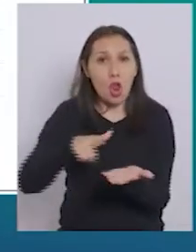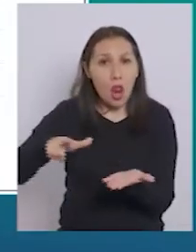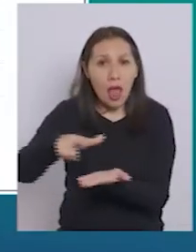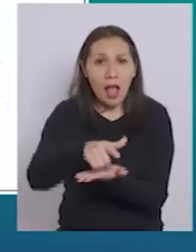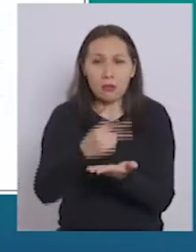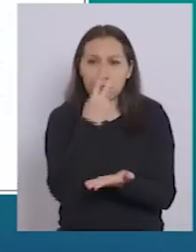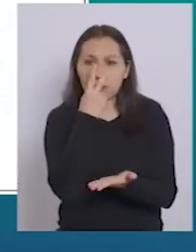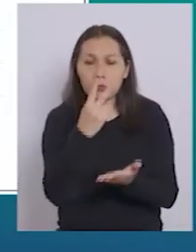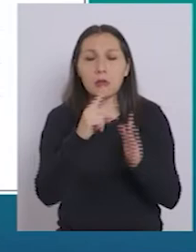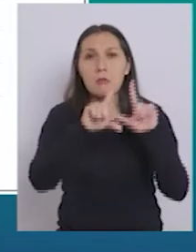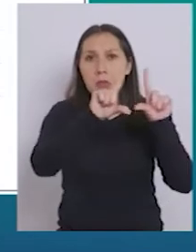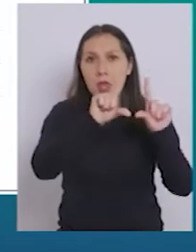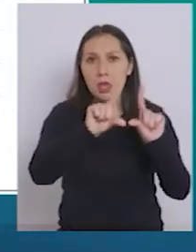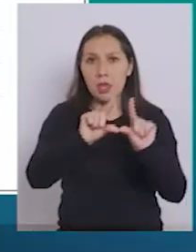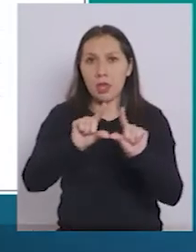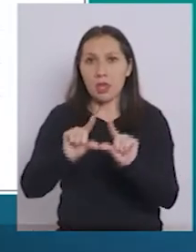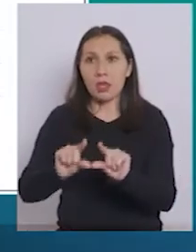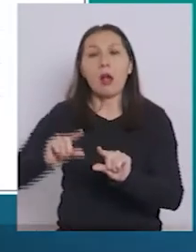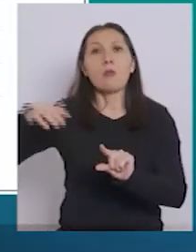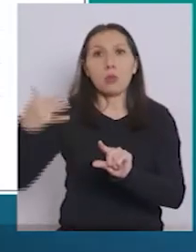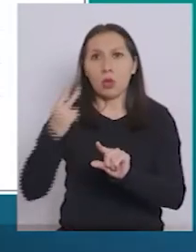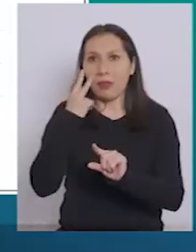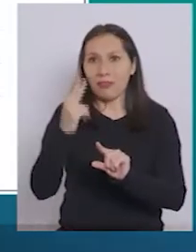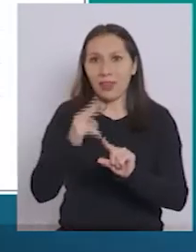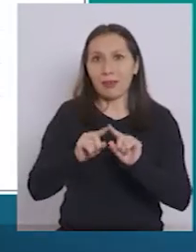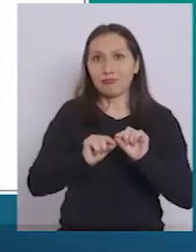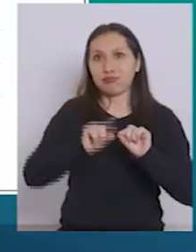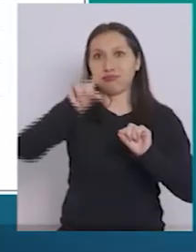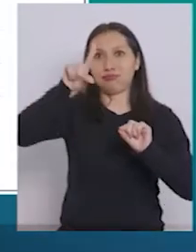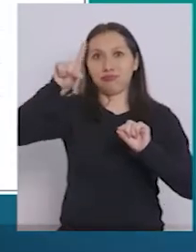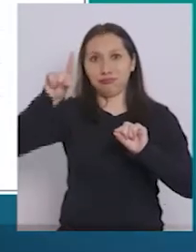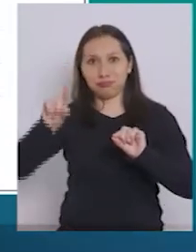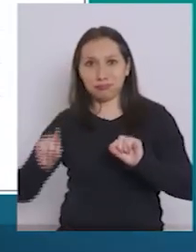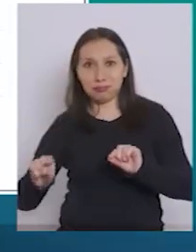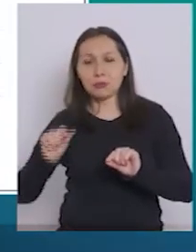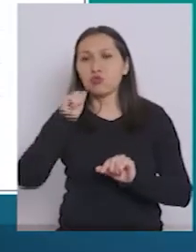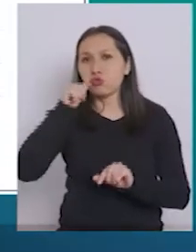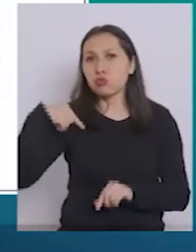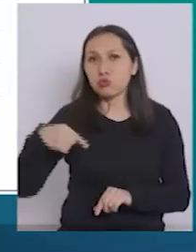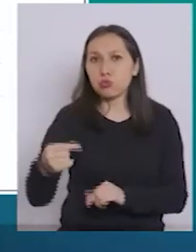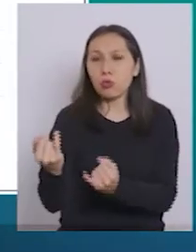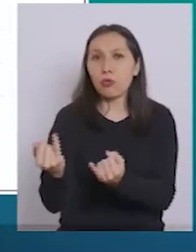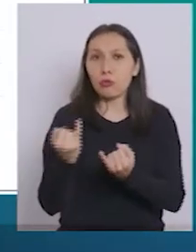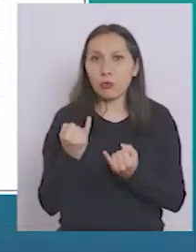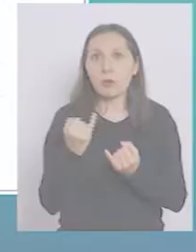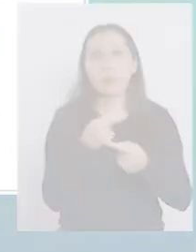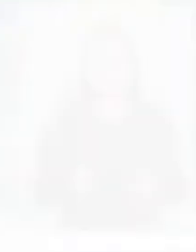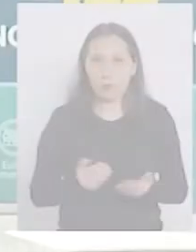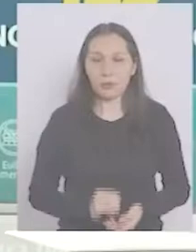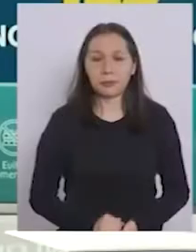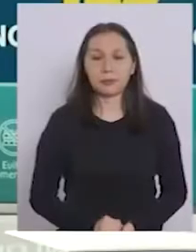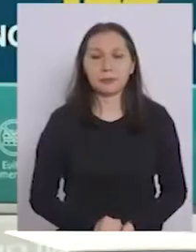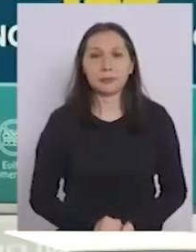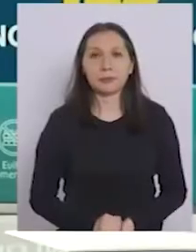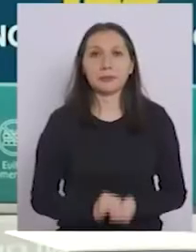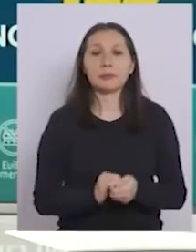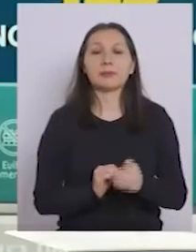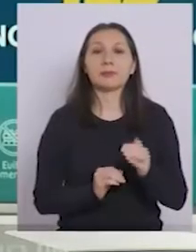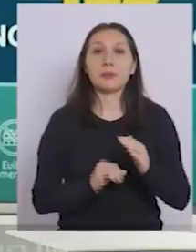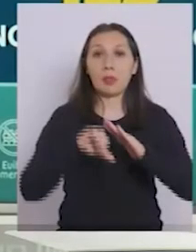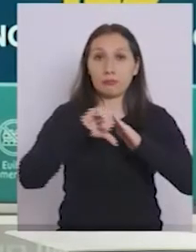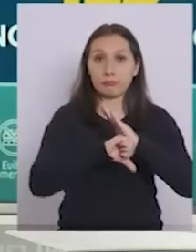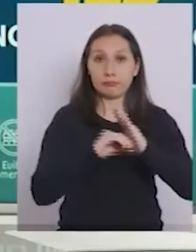que ha tenido una caída más importante en los casos confirmados diarios como media semanal. Pasan